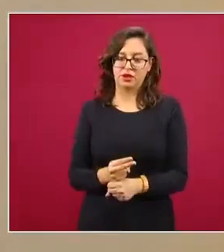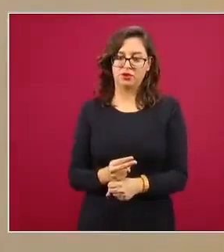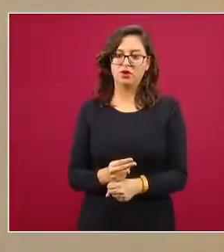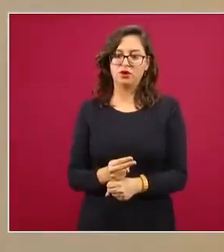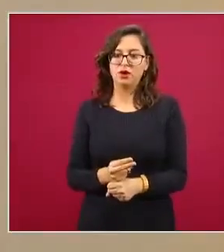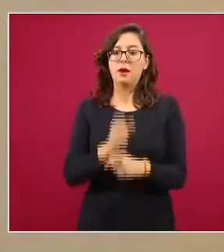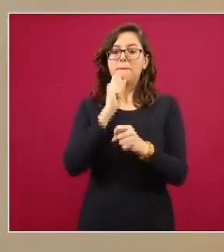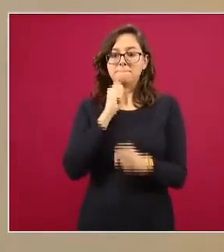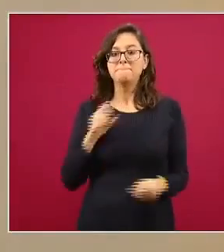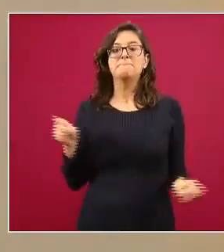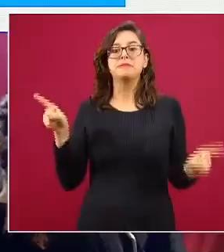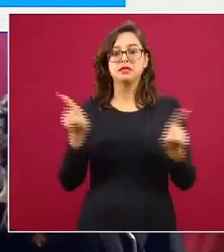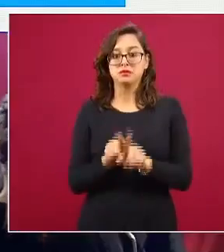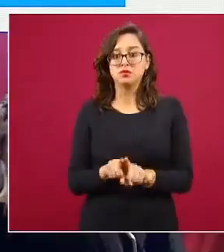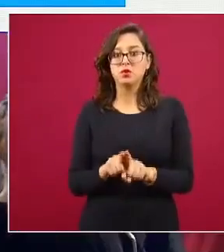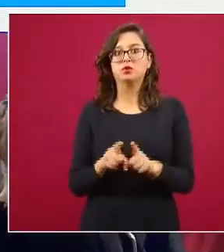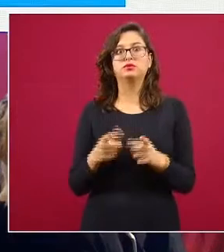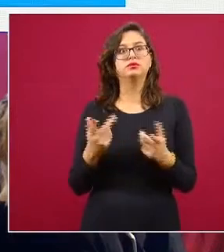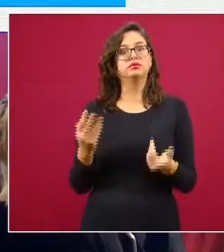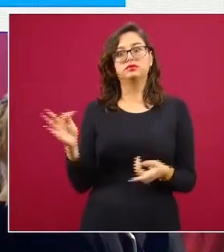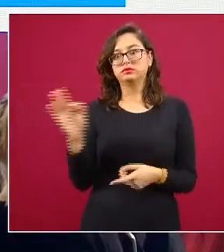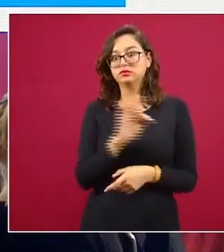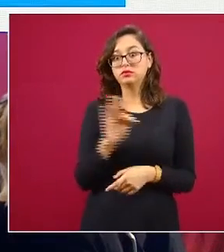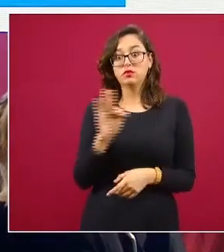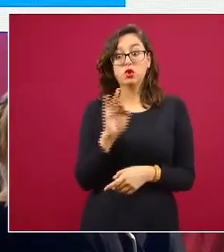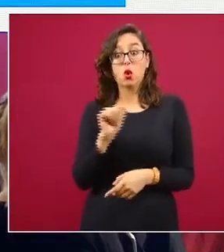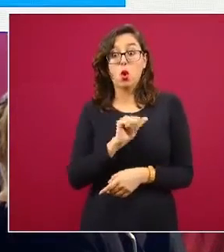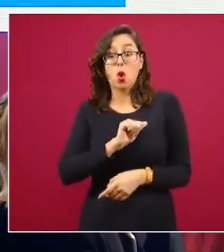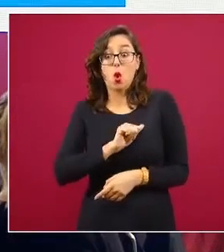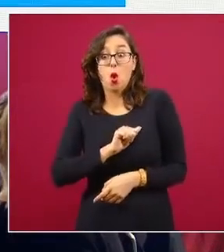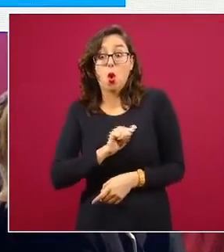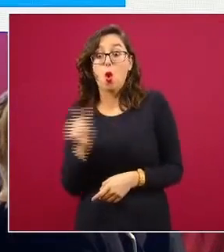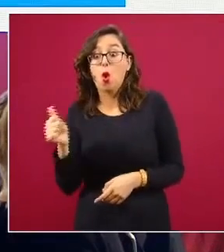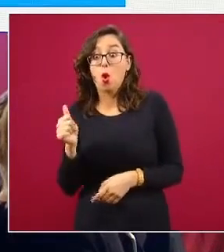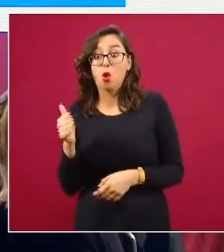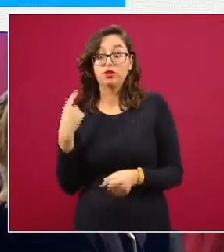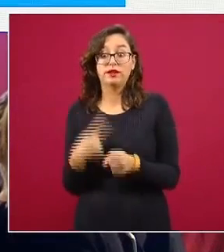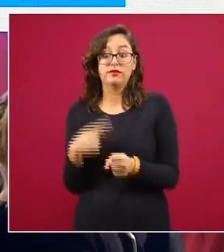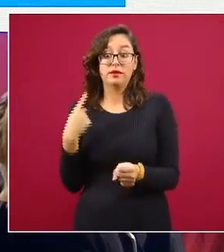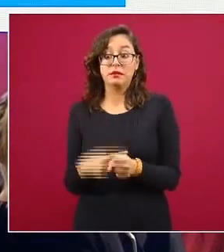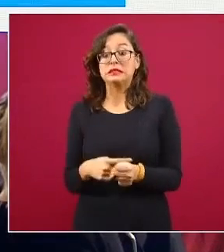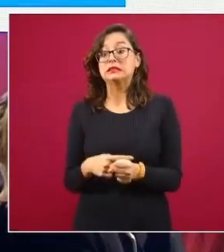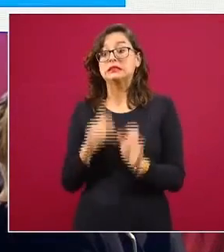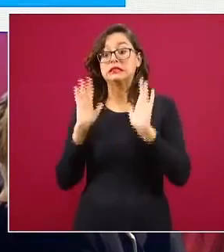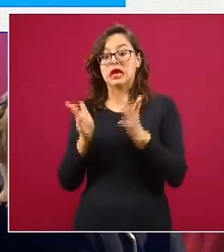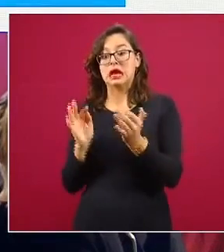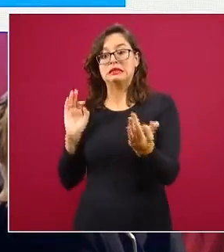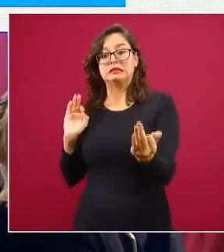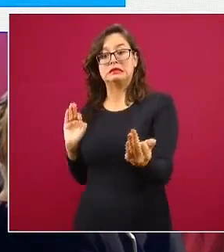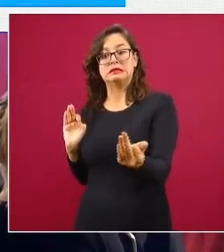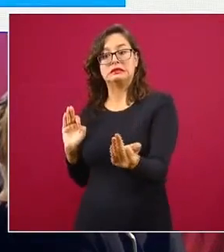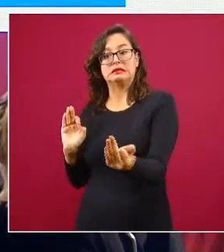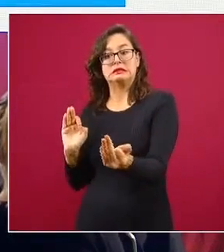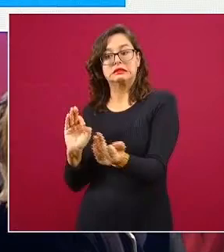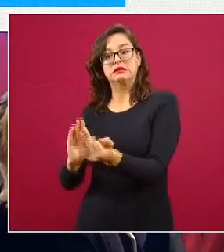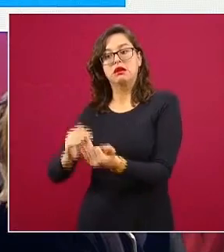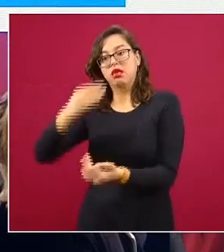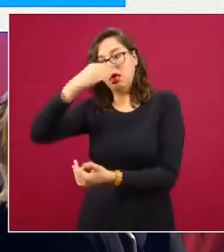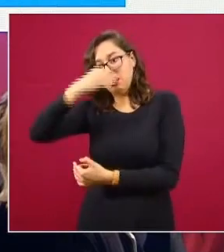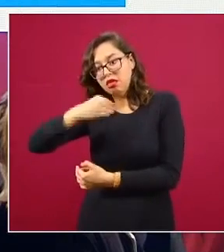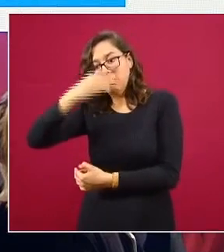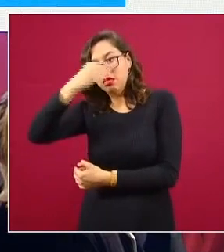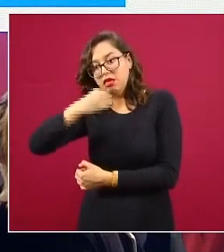y o de otra amenaza estamos pensando acercándonos de la temporada de la influencia estacional en